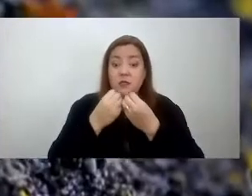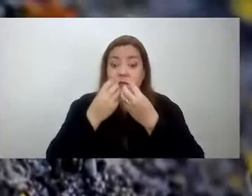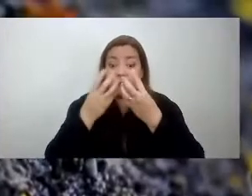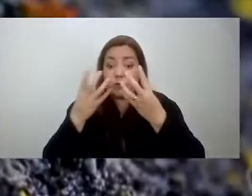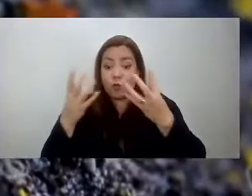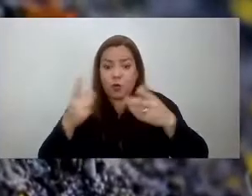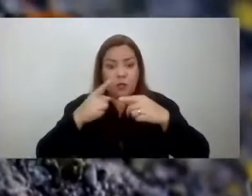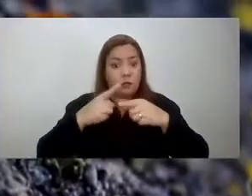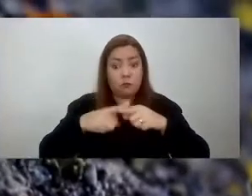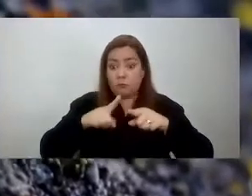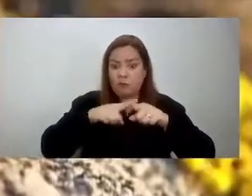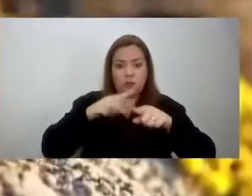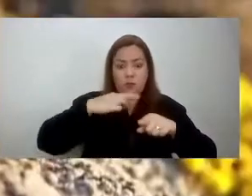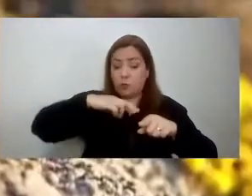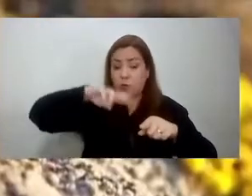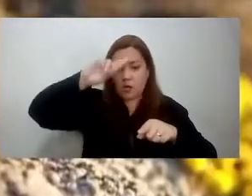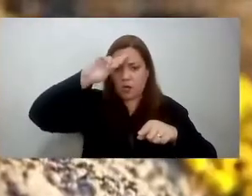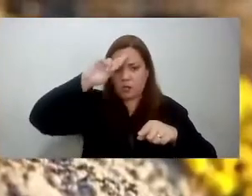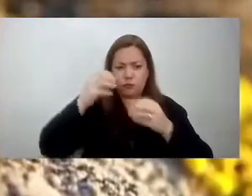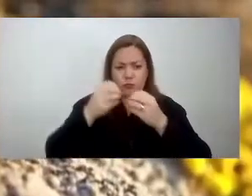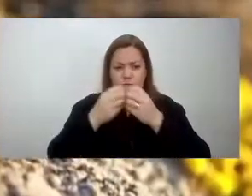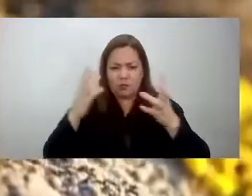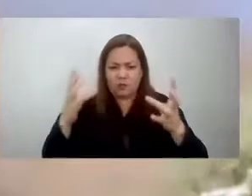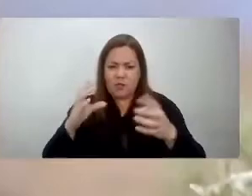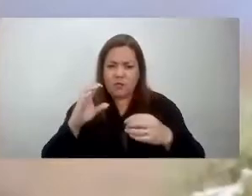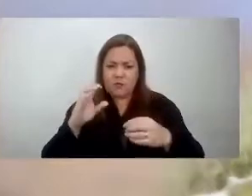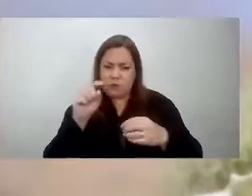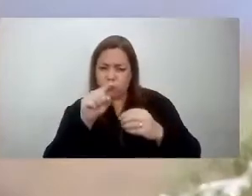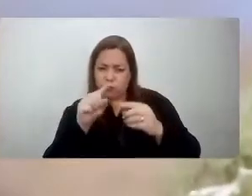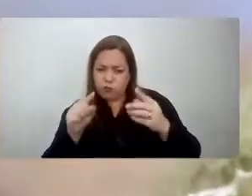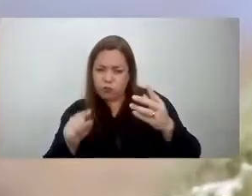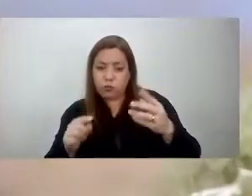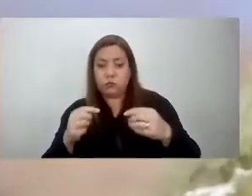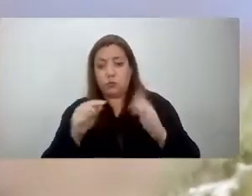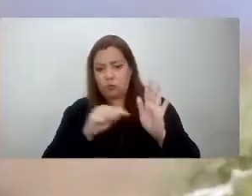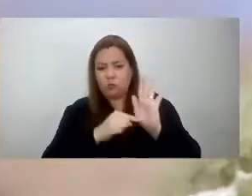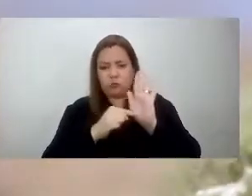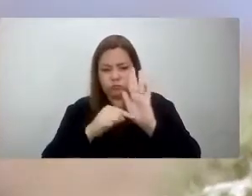mucha de ellas endémica o relicta eventualmente